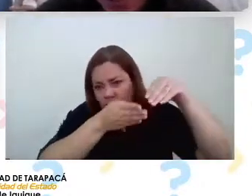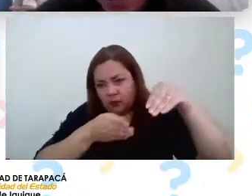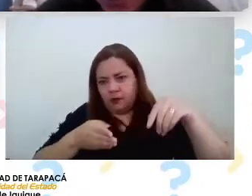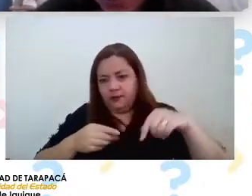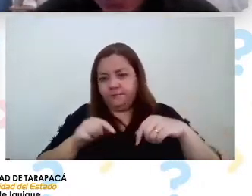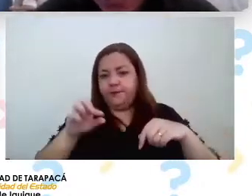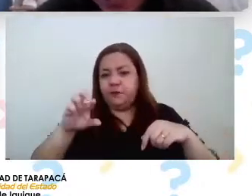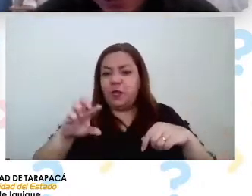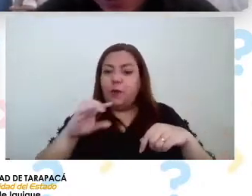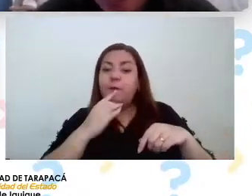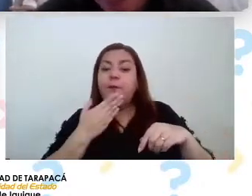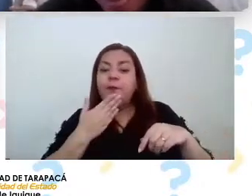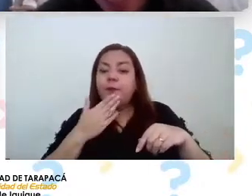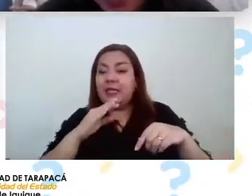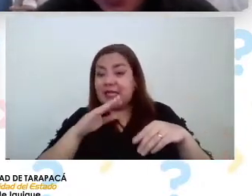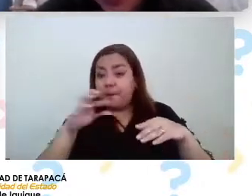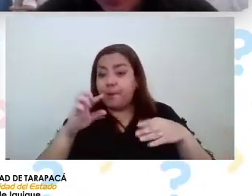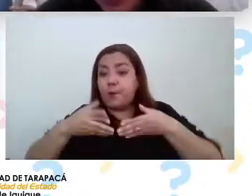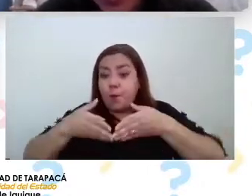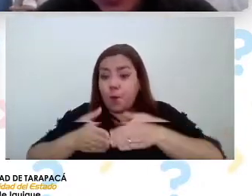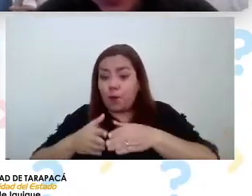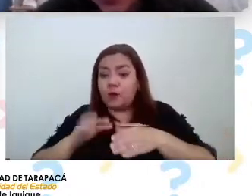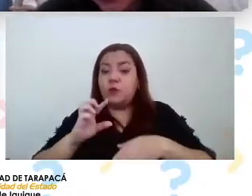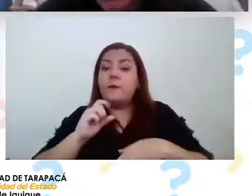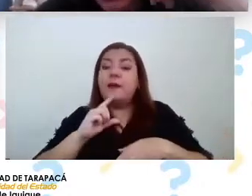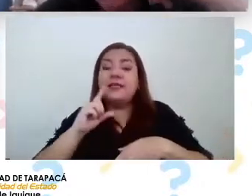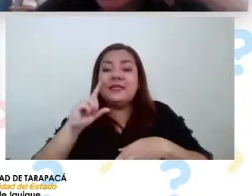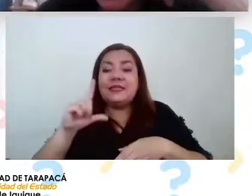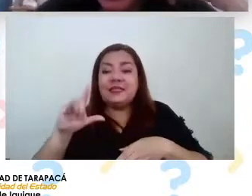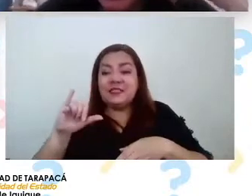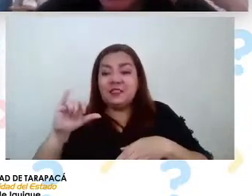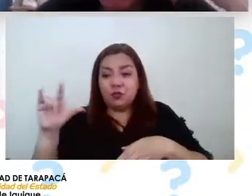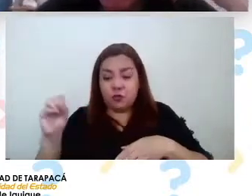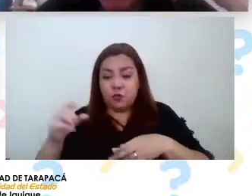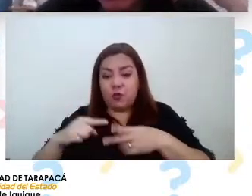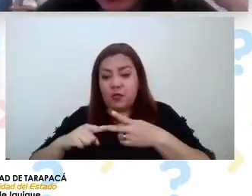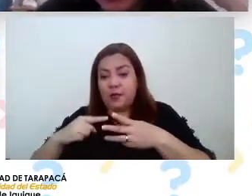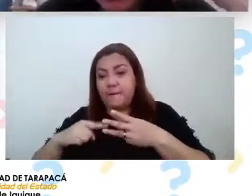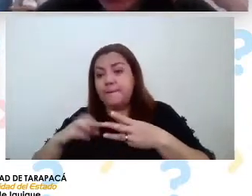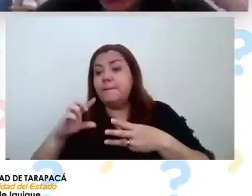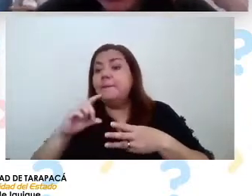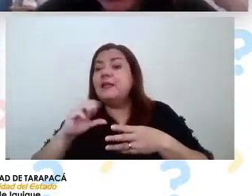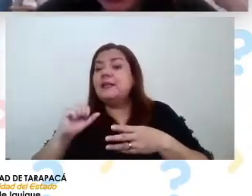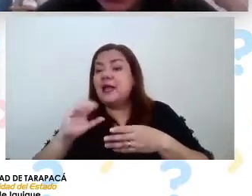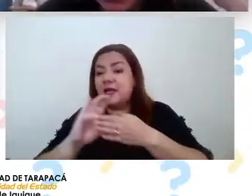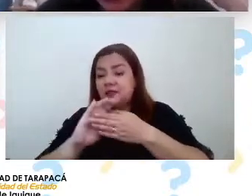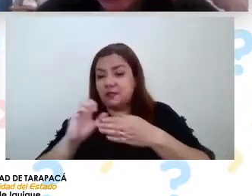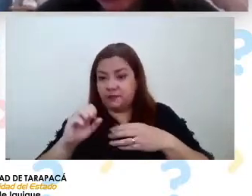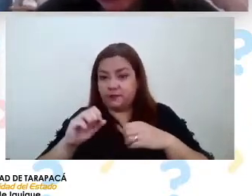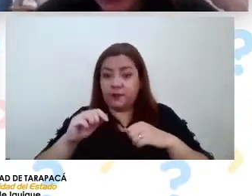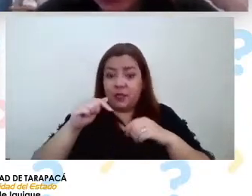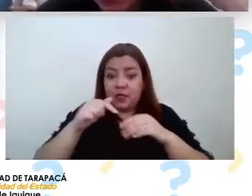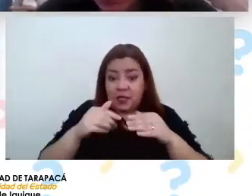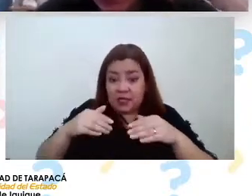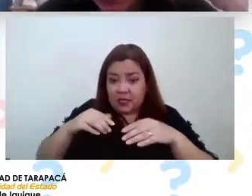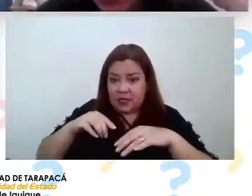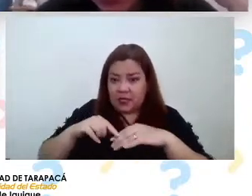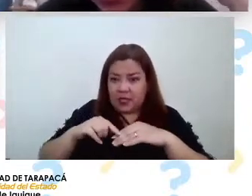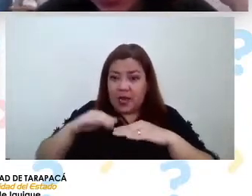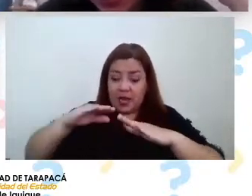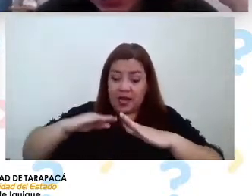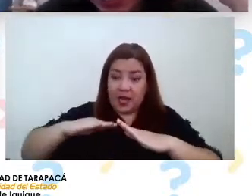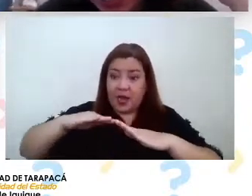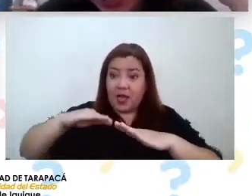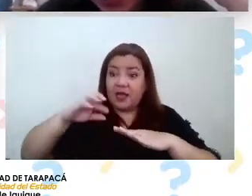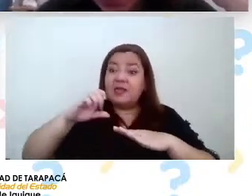Patillo y puerto Patache. La estación Patache, la estación Alto Patache, se encuentra sobre el puerto